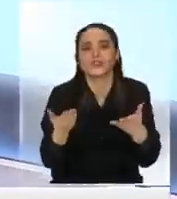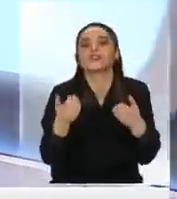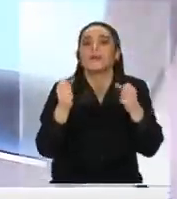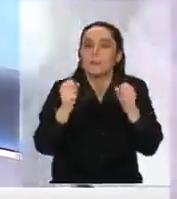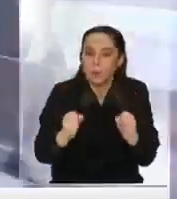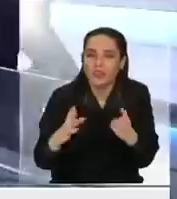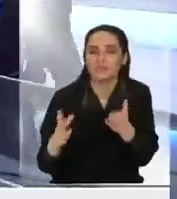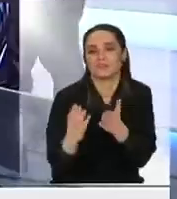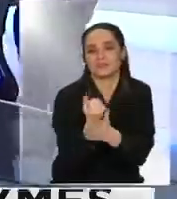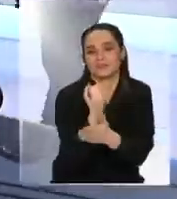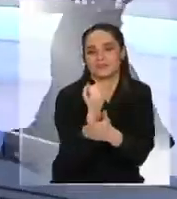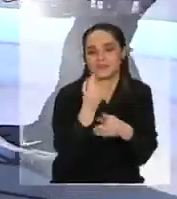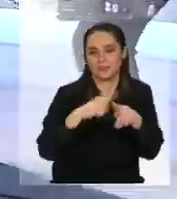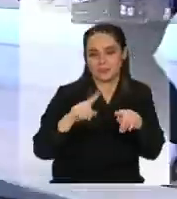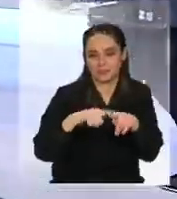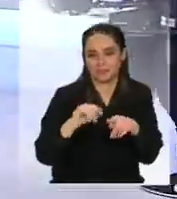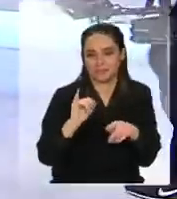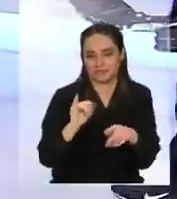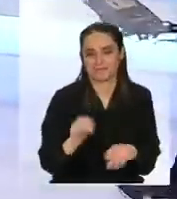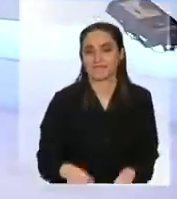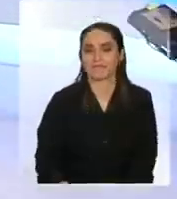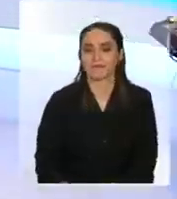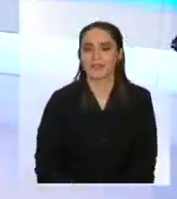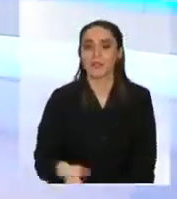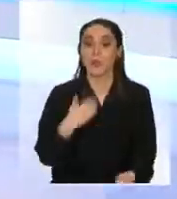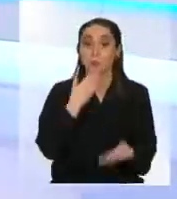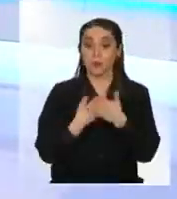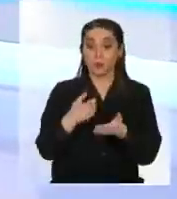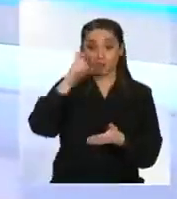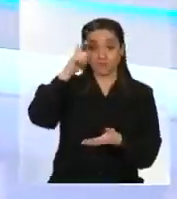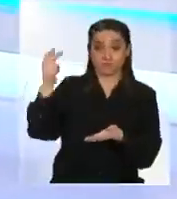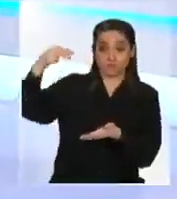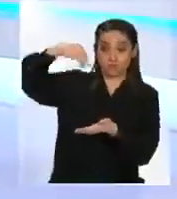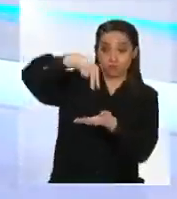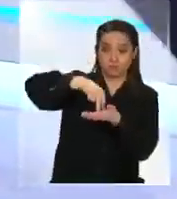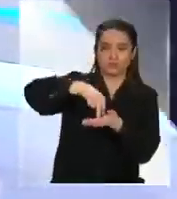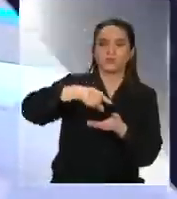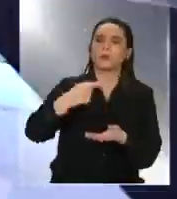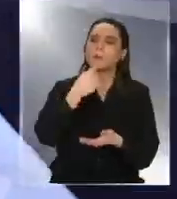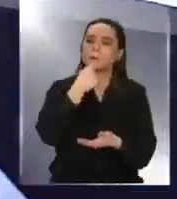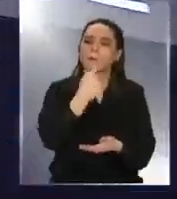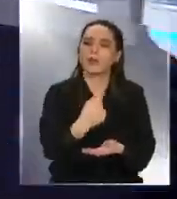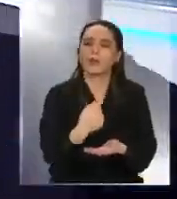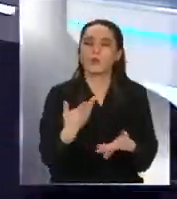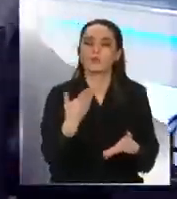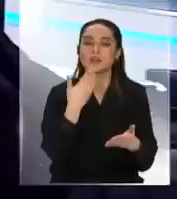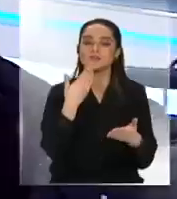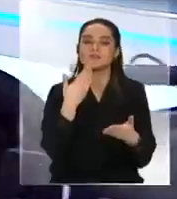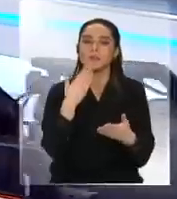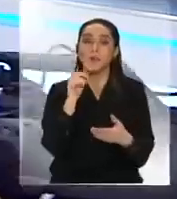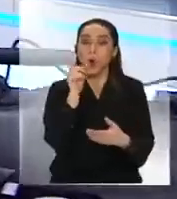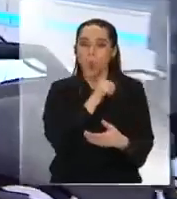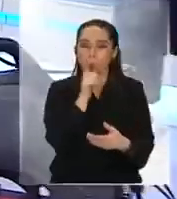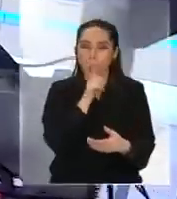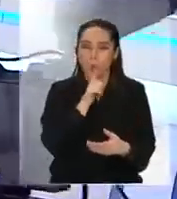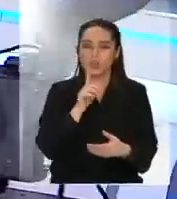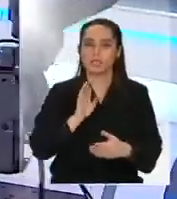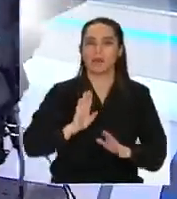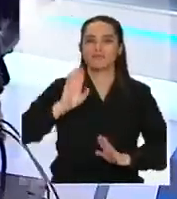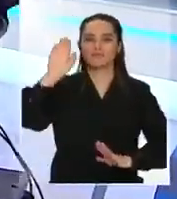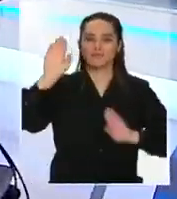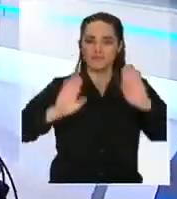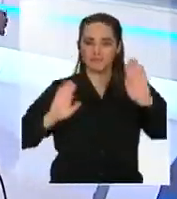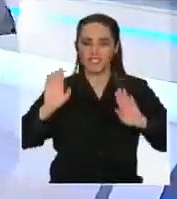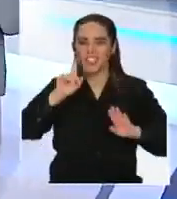el otro día con la vina acá y te lo pregunto porque fue el último que vino te pregunto ¿con quién vas a llegar a la final? me dice con Hathaway